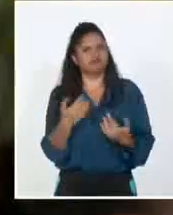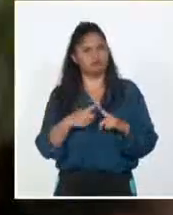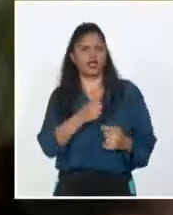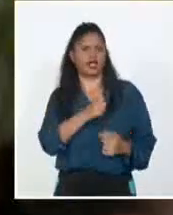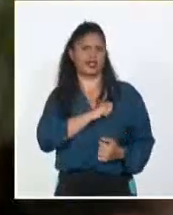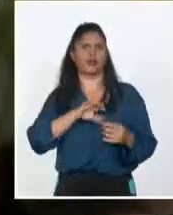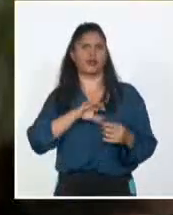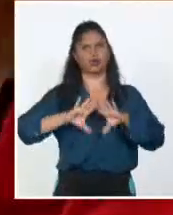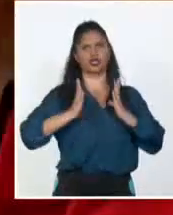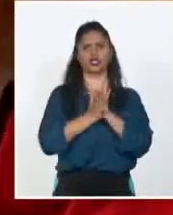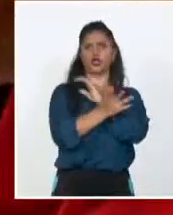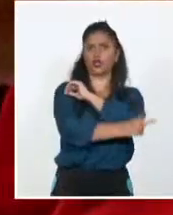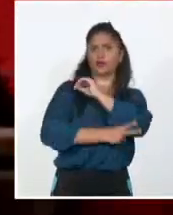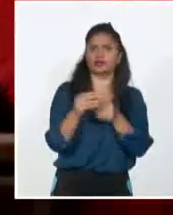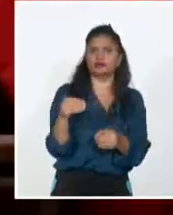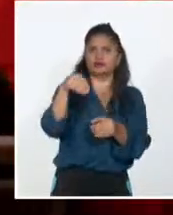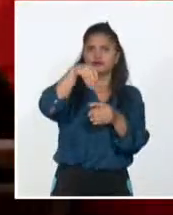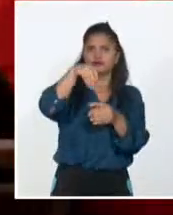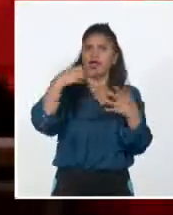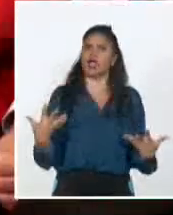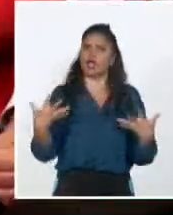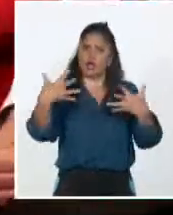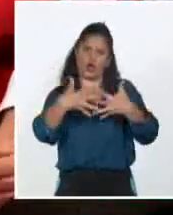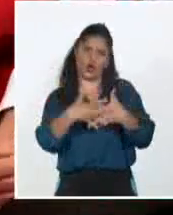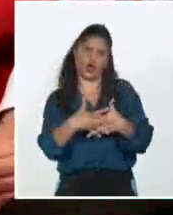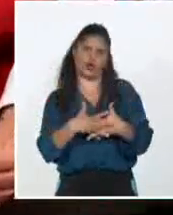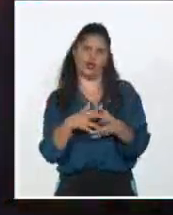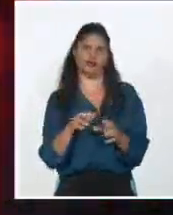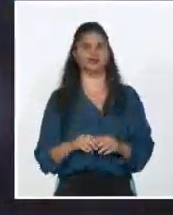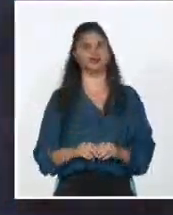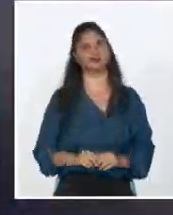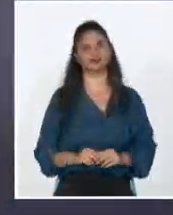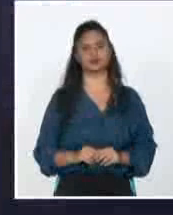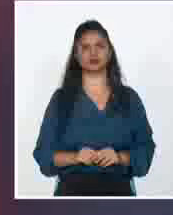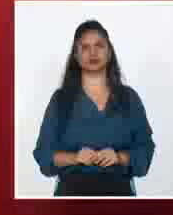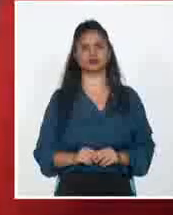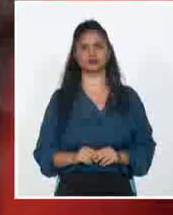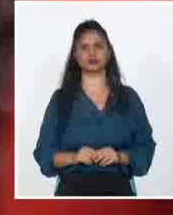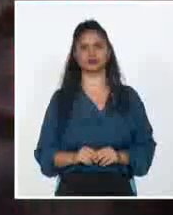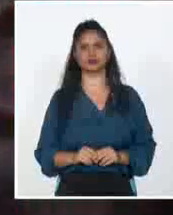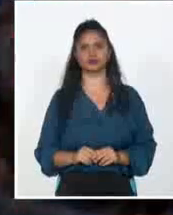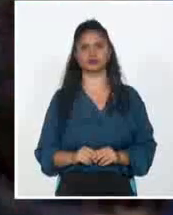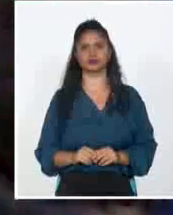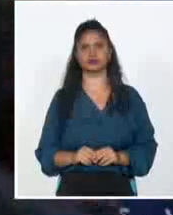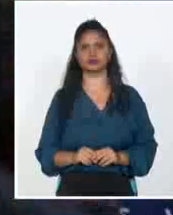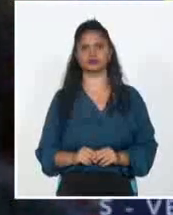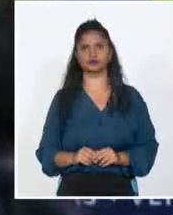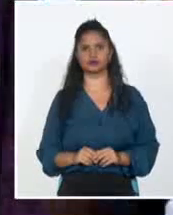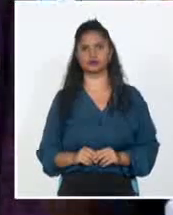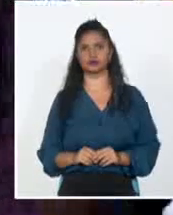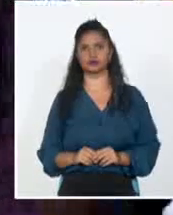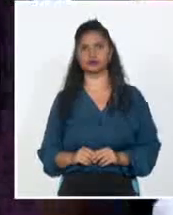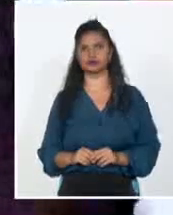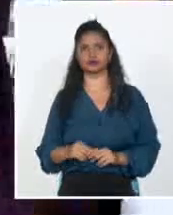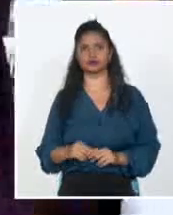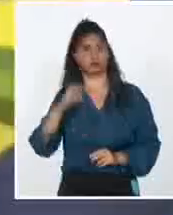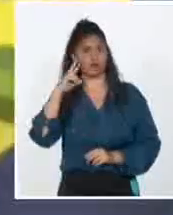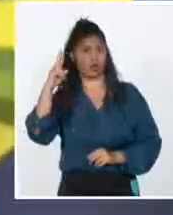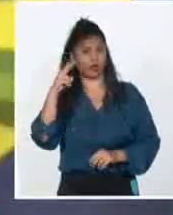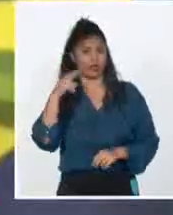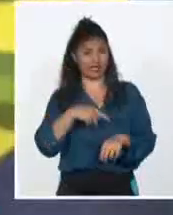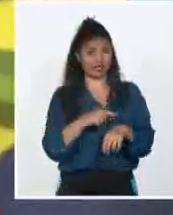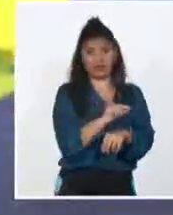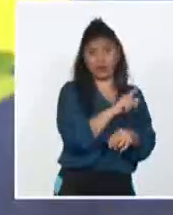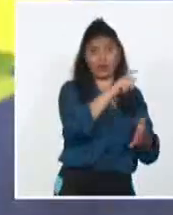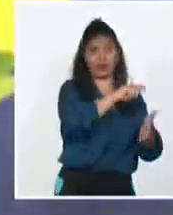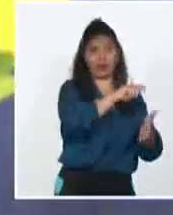¡Suscríbete al En tal sentido, se resaltan los más recientes triunfos en las urnas de fuerzas progresistas